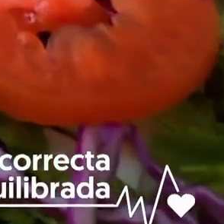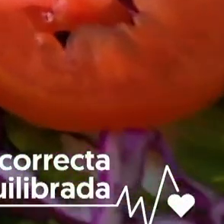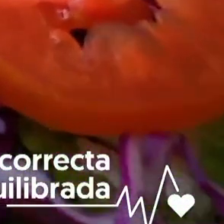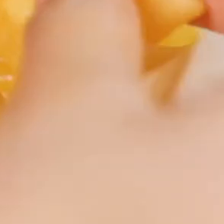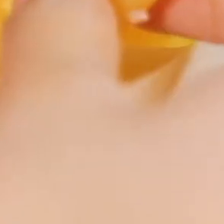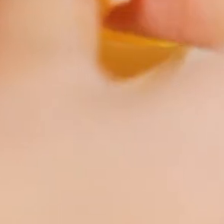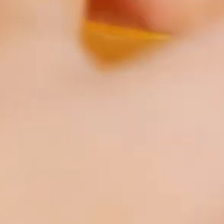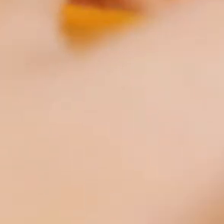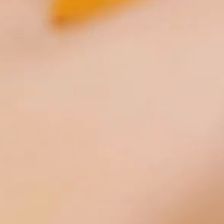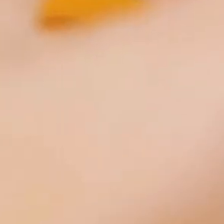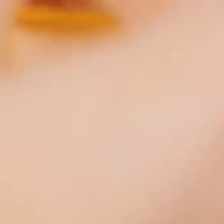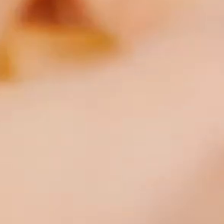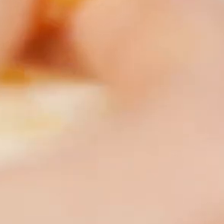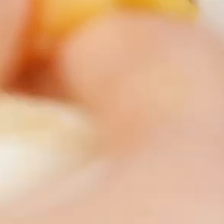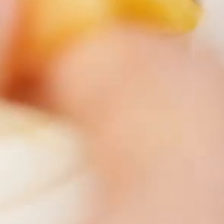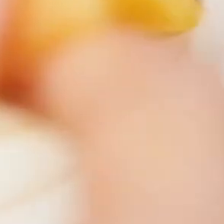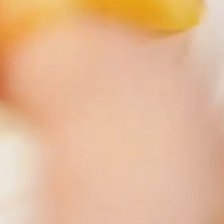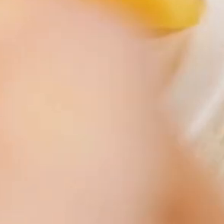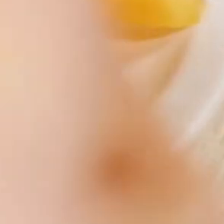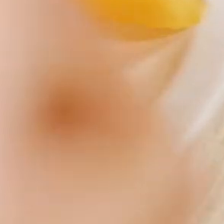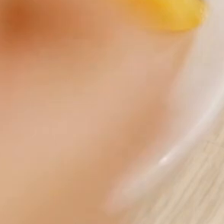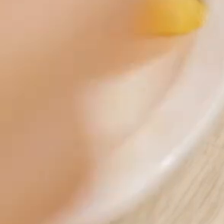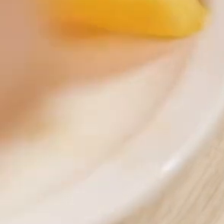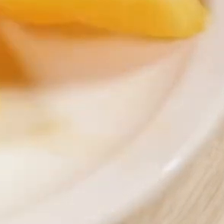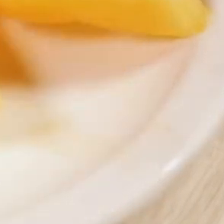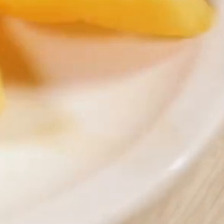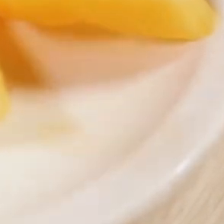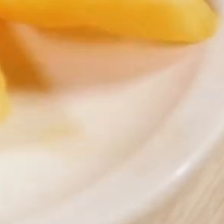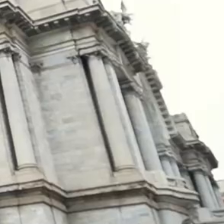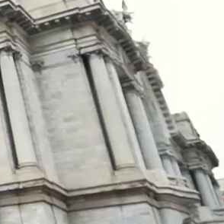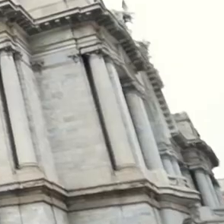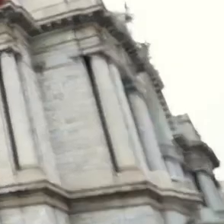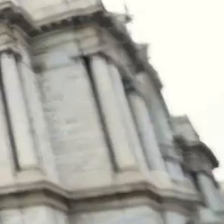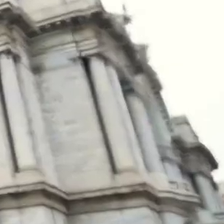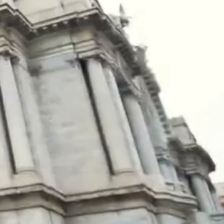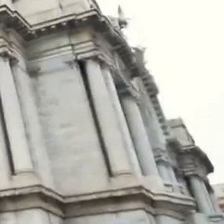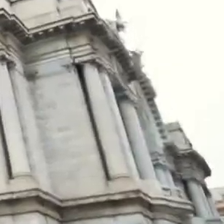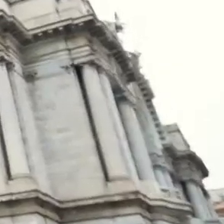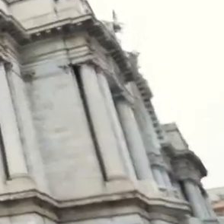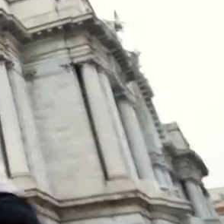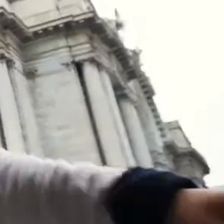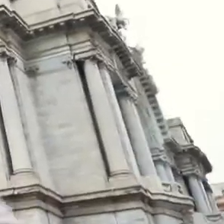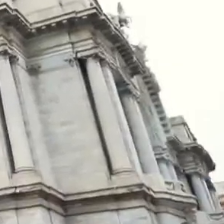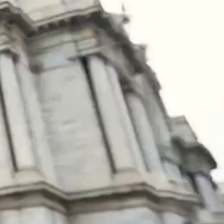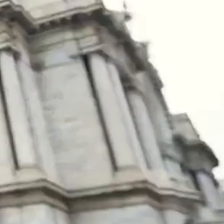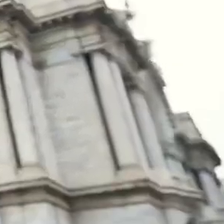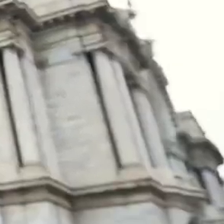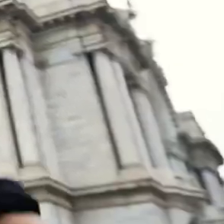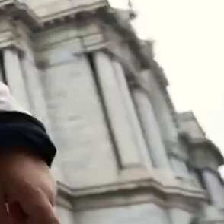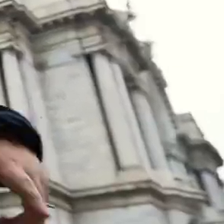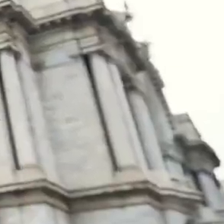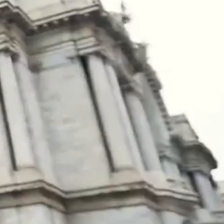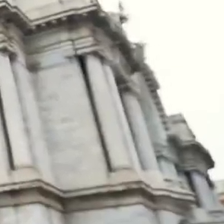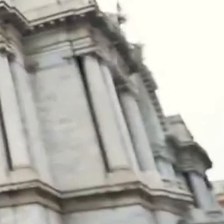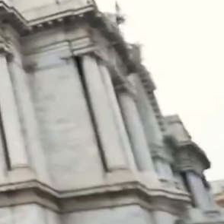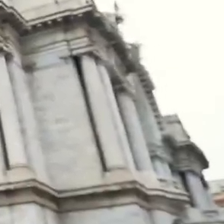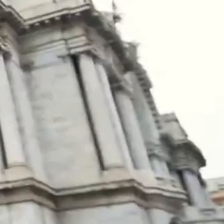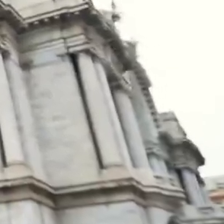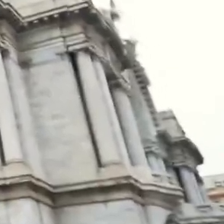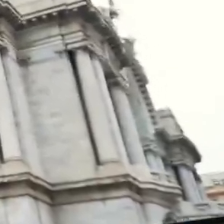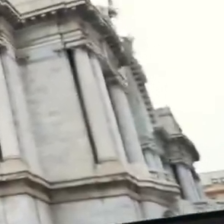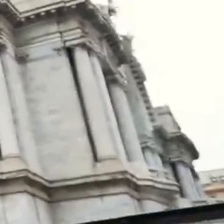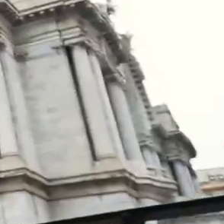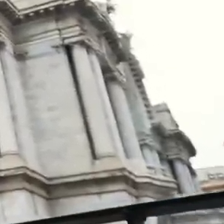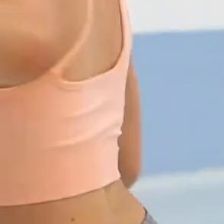equilibrada es el principio de una vida saludable. La actividad física es un magnífico factor de